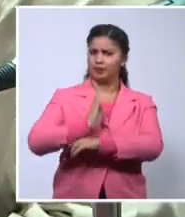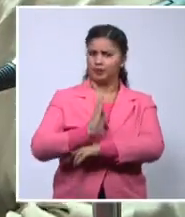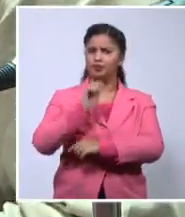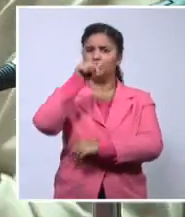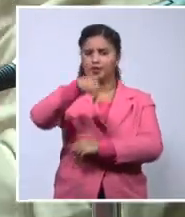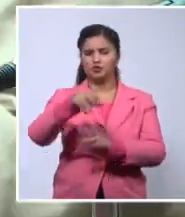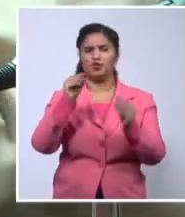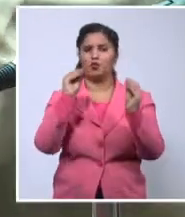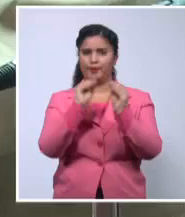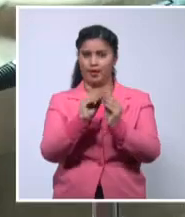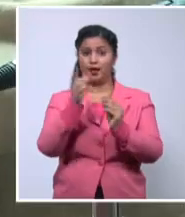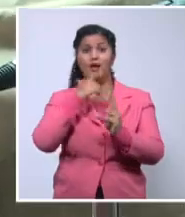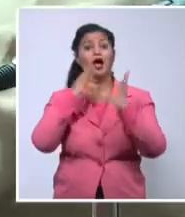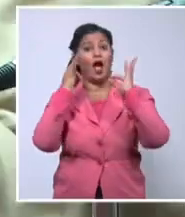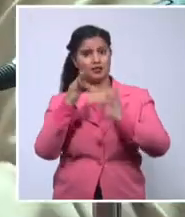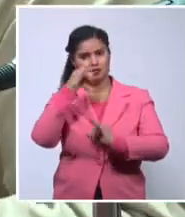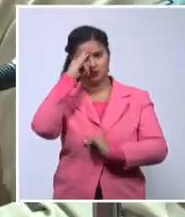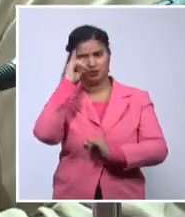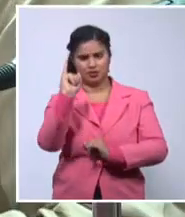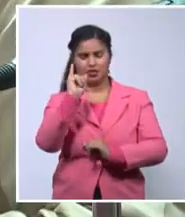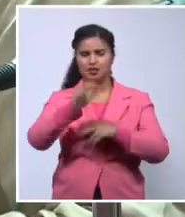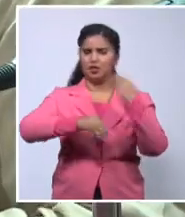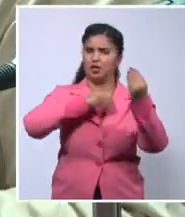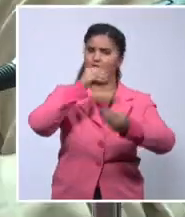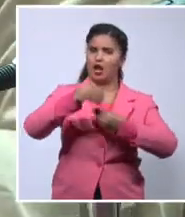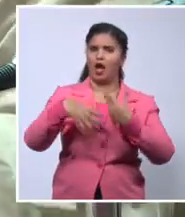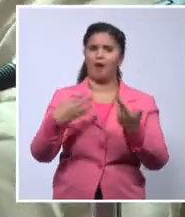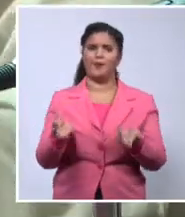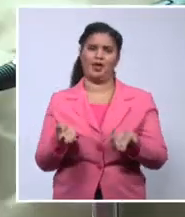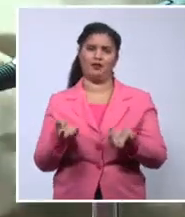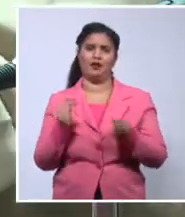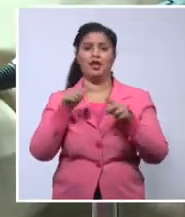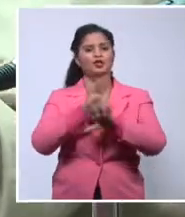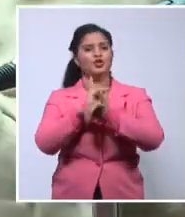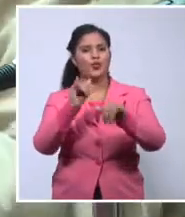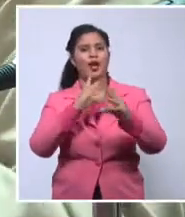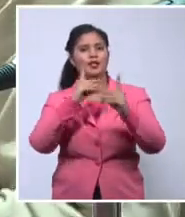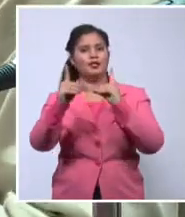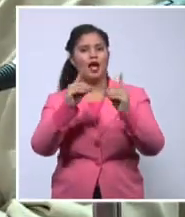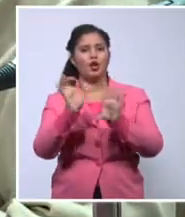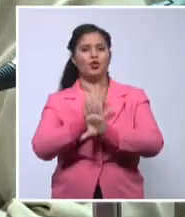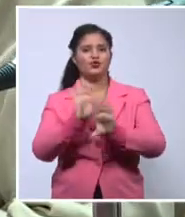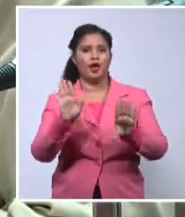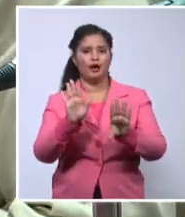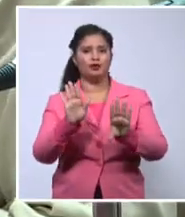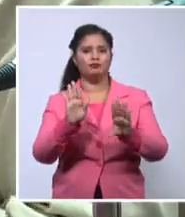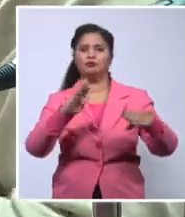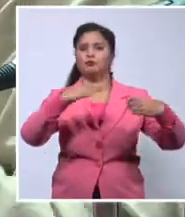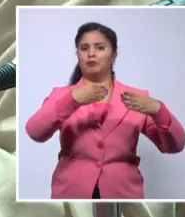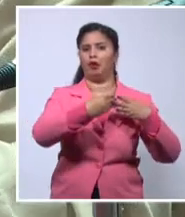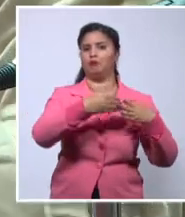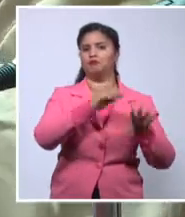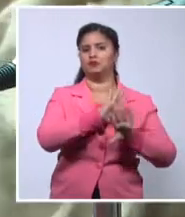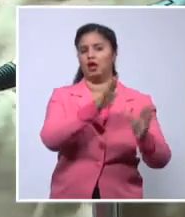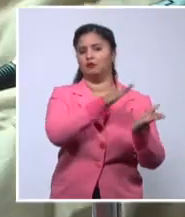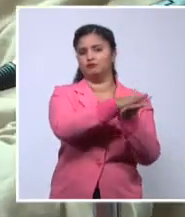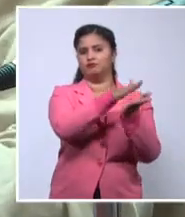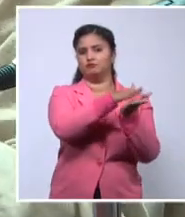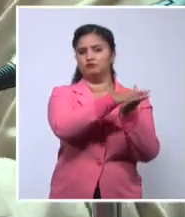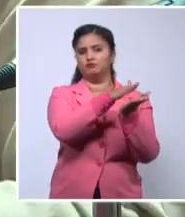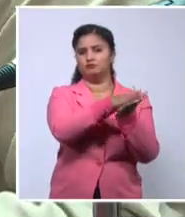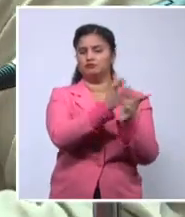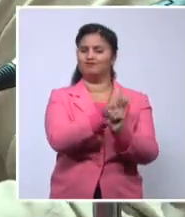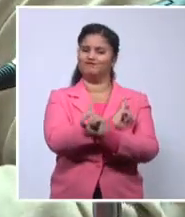y que el diálogo no se quede en una sala, sino que después eso sea efectivo y que vayamos trabajando